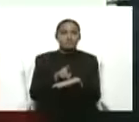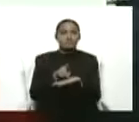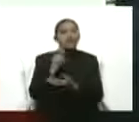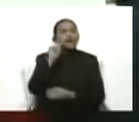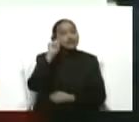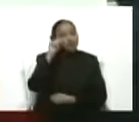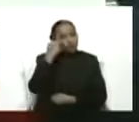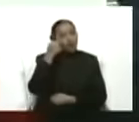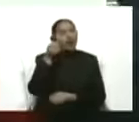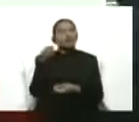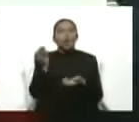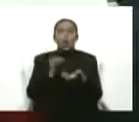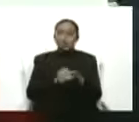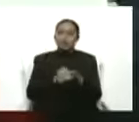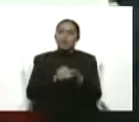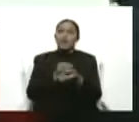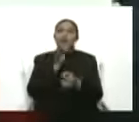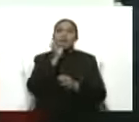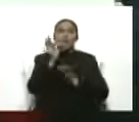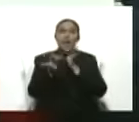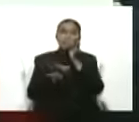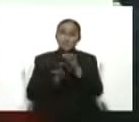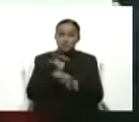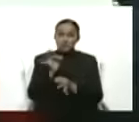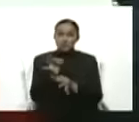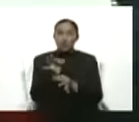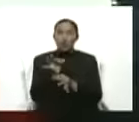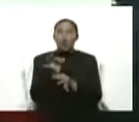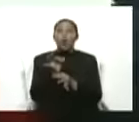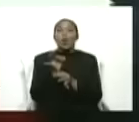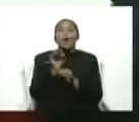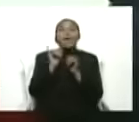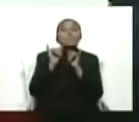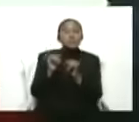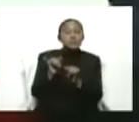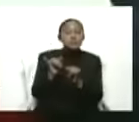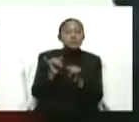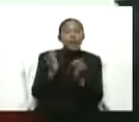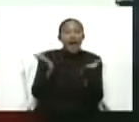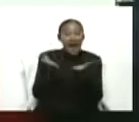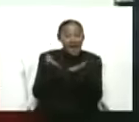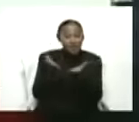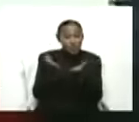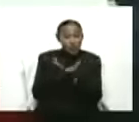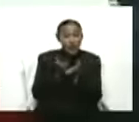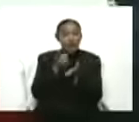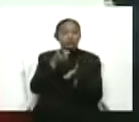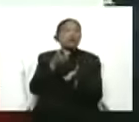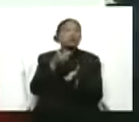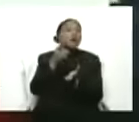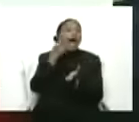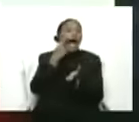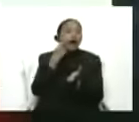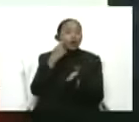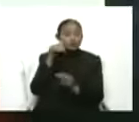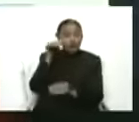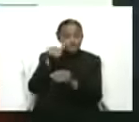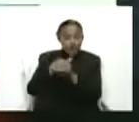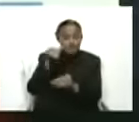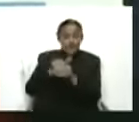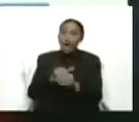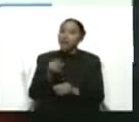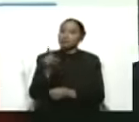nuevamente, no tiene por qué ser el centro de votación donde usted está inscrito, puede acudir a los centros de votación